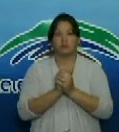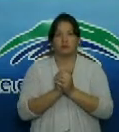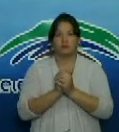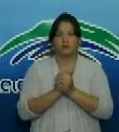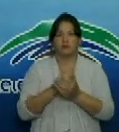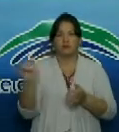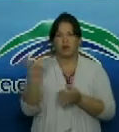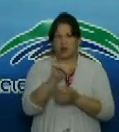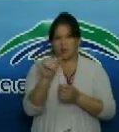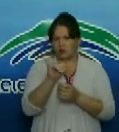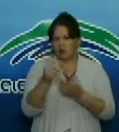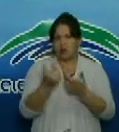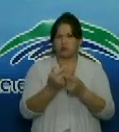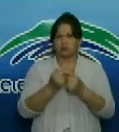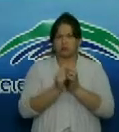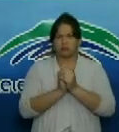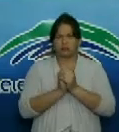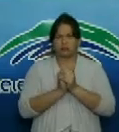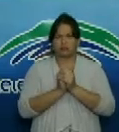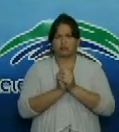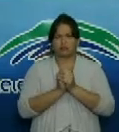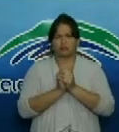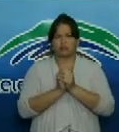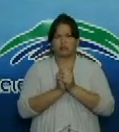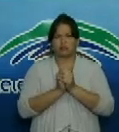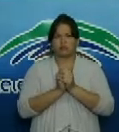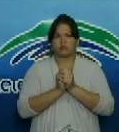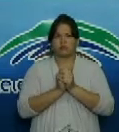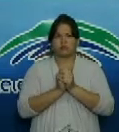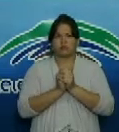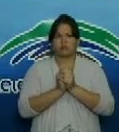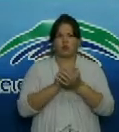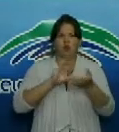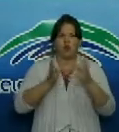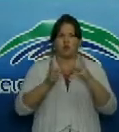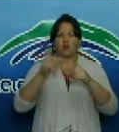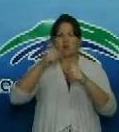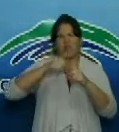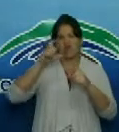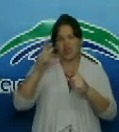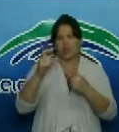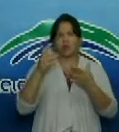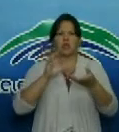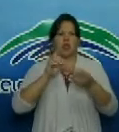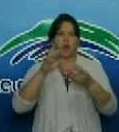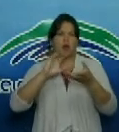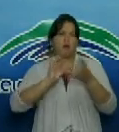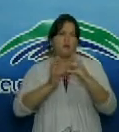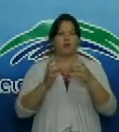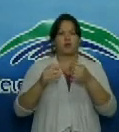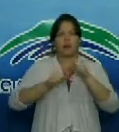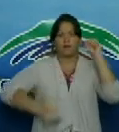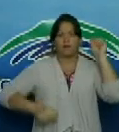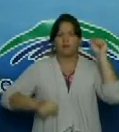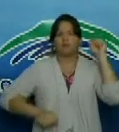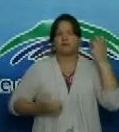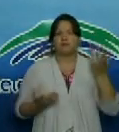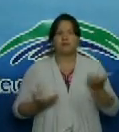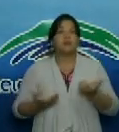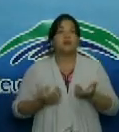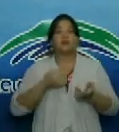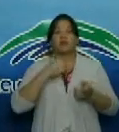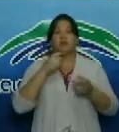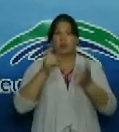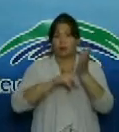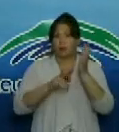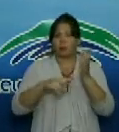también un seguimiento a la parte técnica a la parte física que hemos tenido a través con los entrenadores y la comisión técnica de